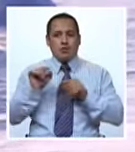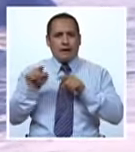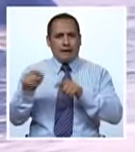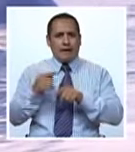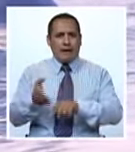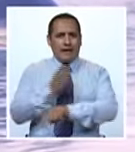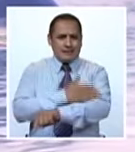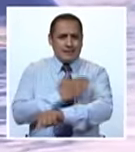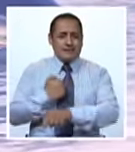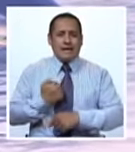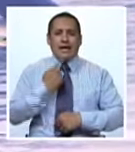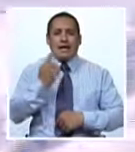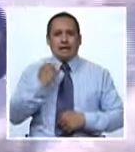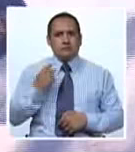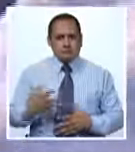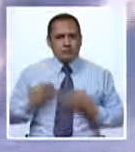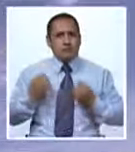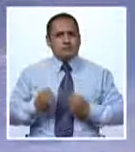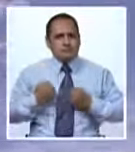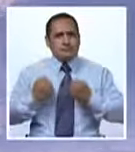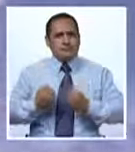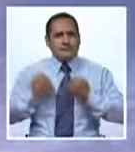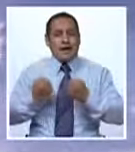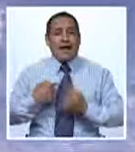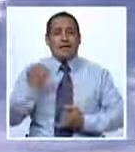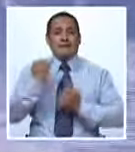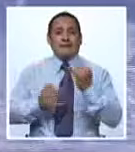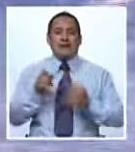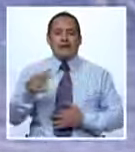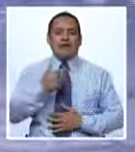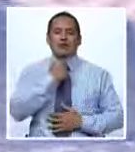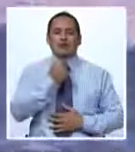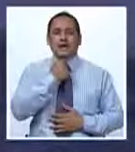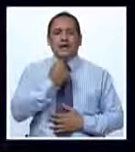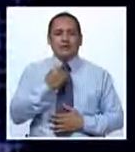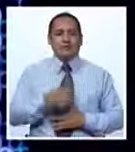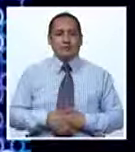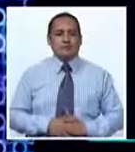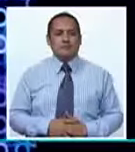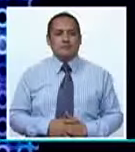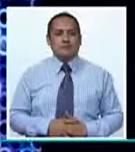de que, digamos, ha sido, digamos, exigente, al final a él le ha gustado.